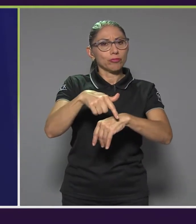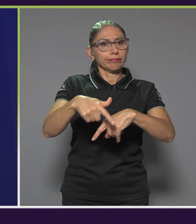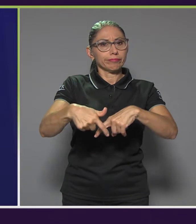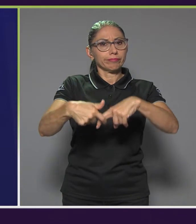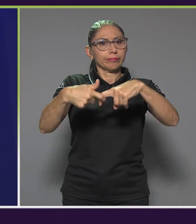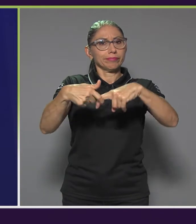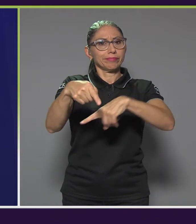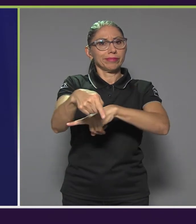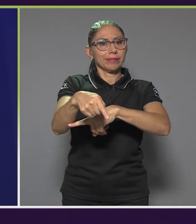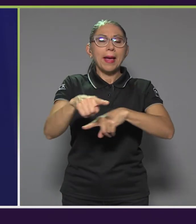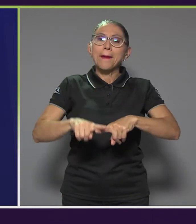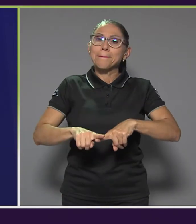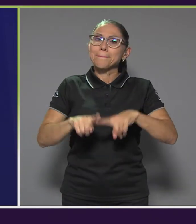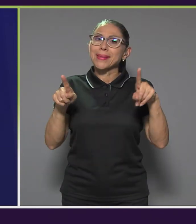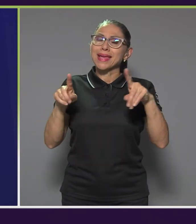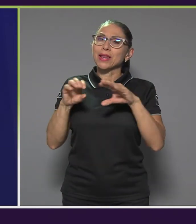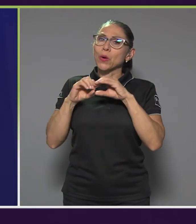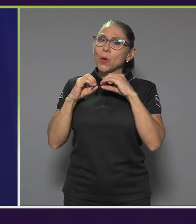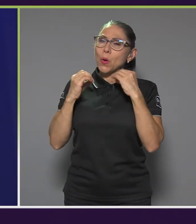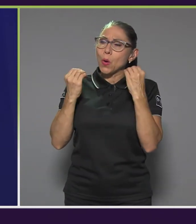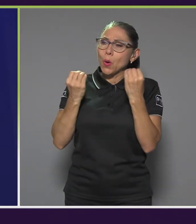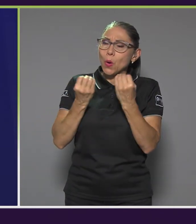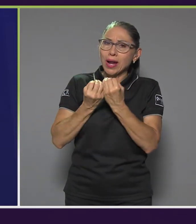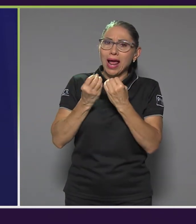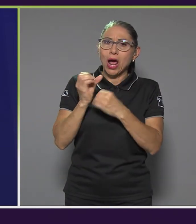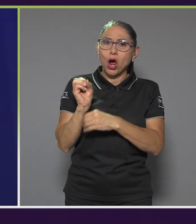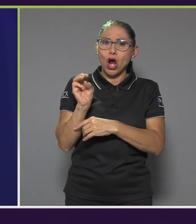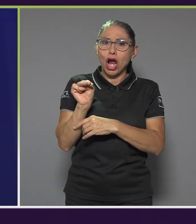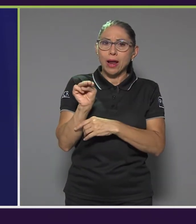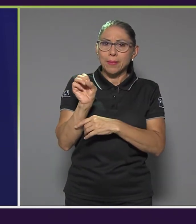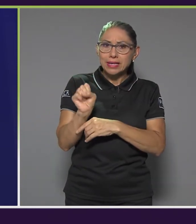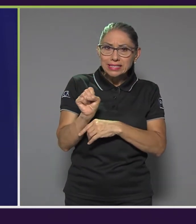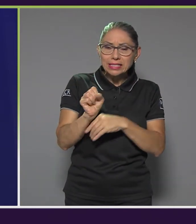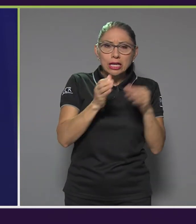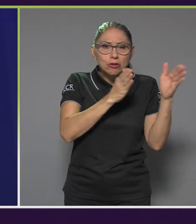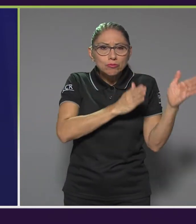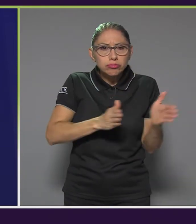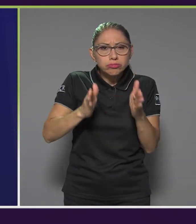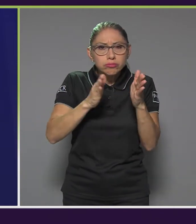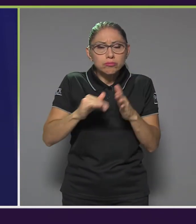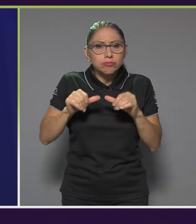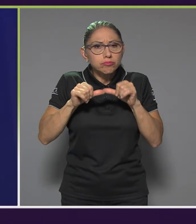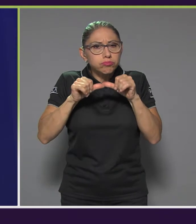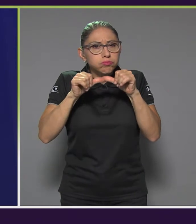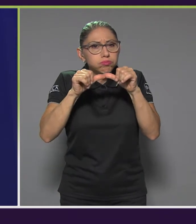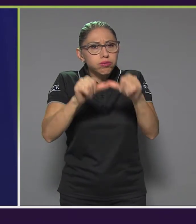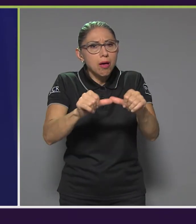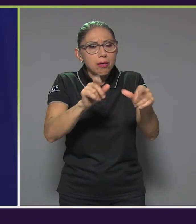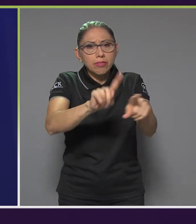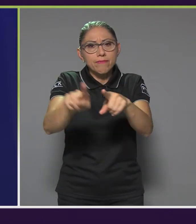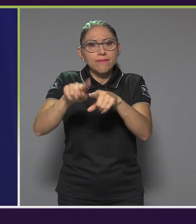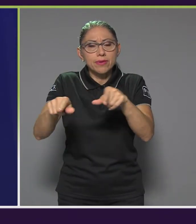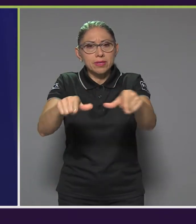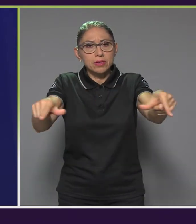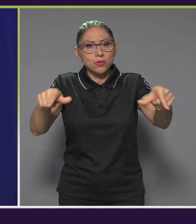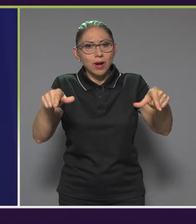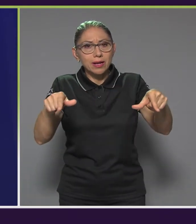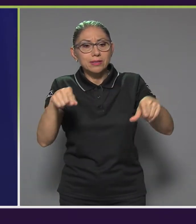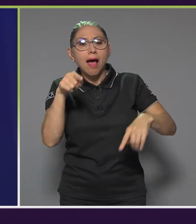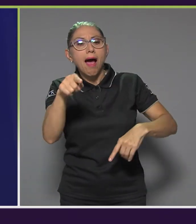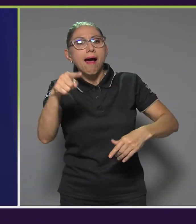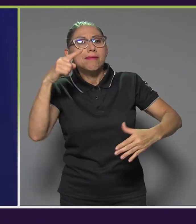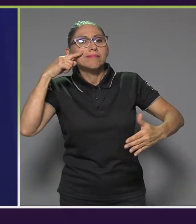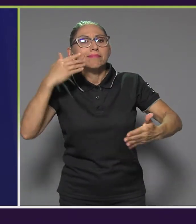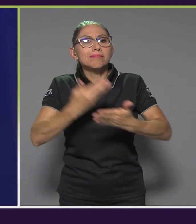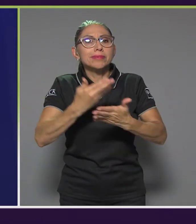pero la organización continuó trabajando en las diferentes ciudades y se evidenció cómo esto aportaba al estilo de